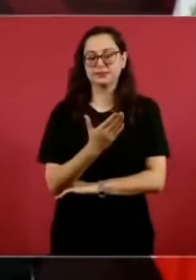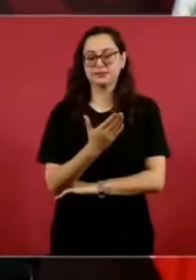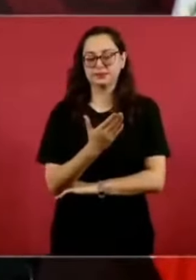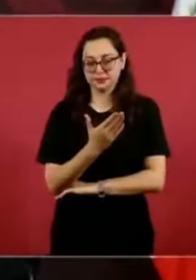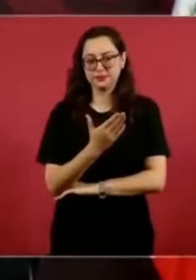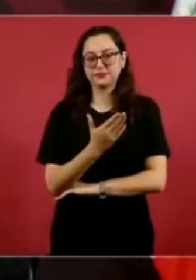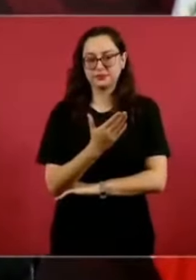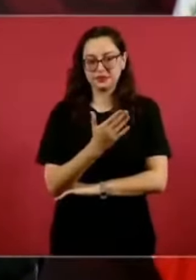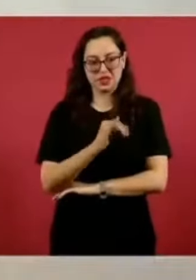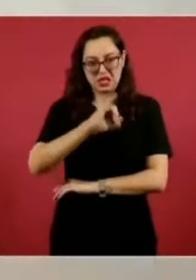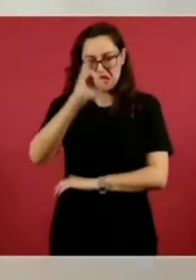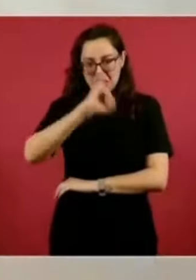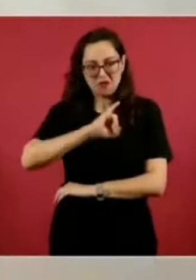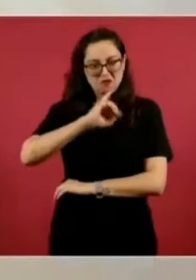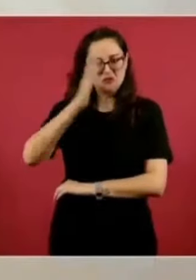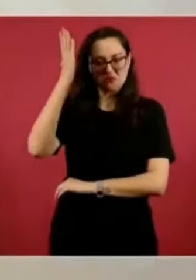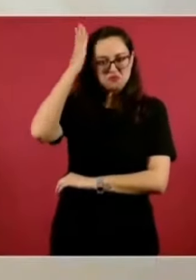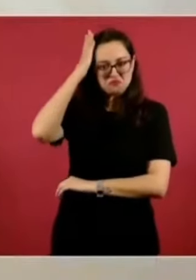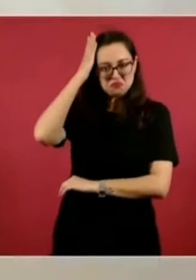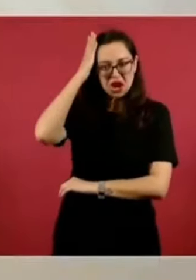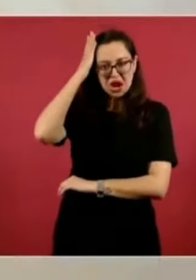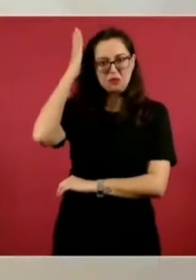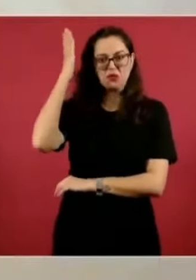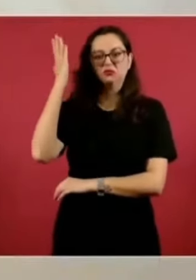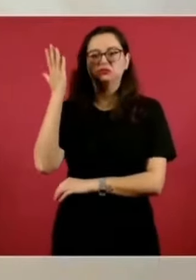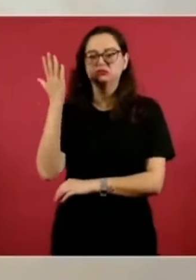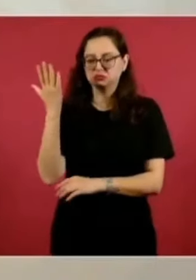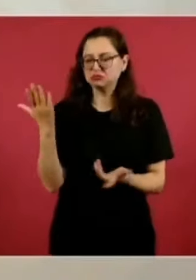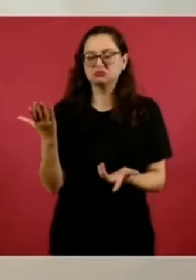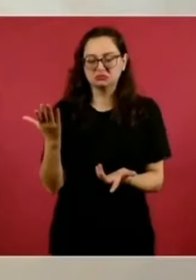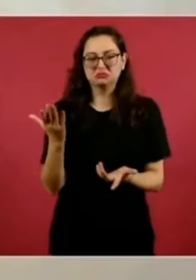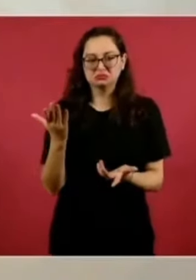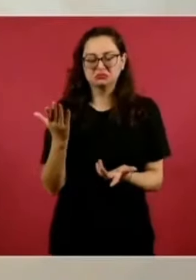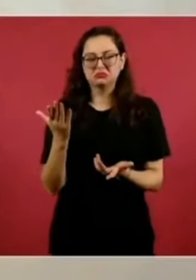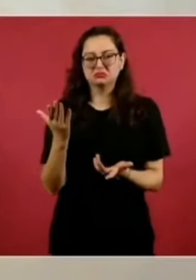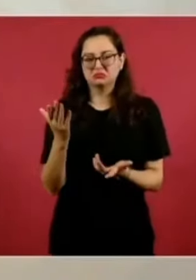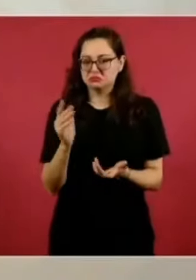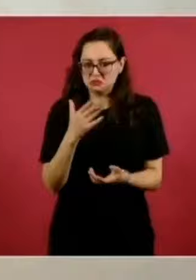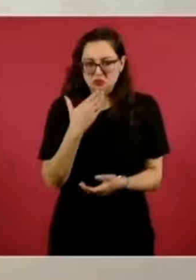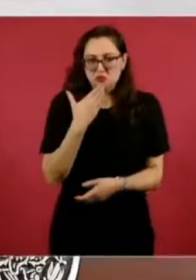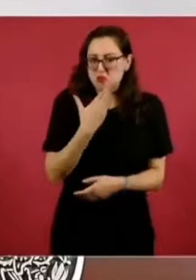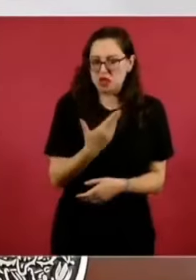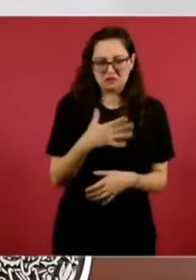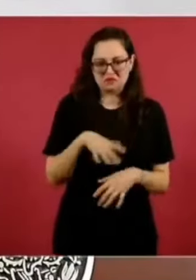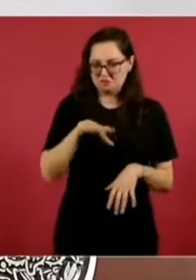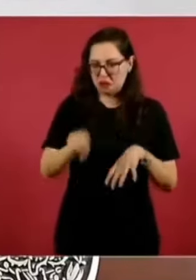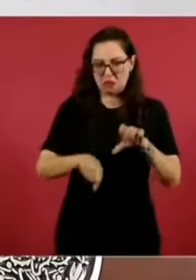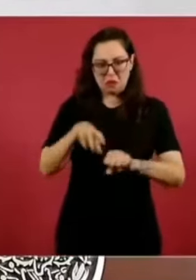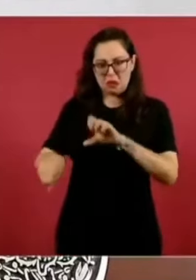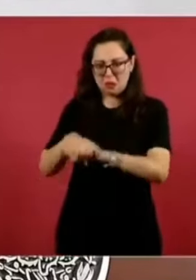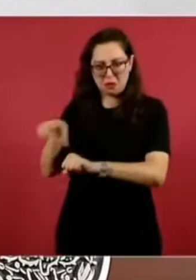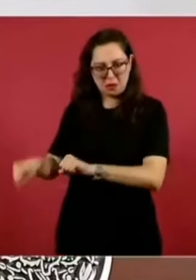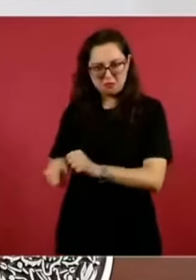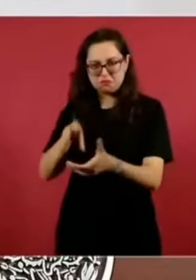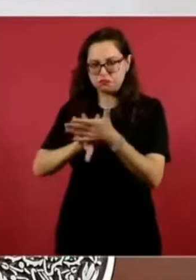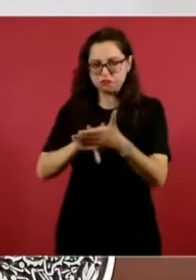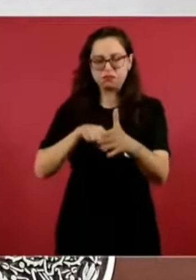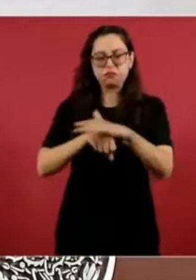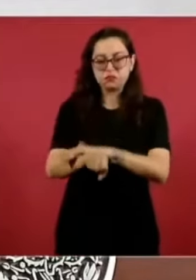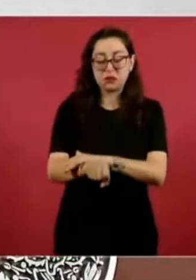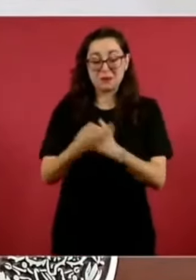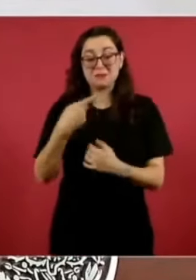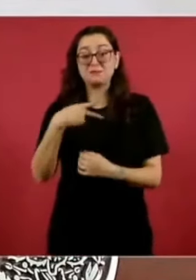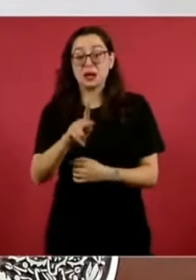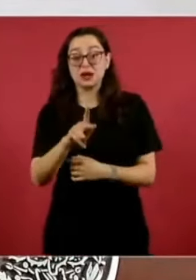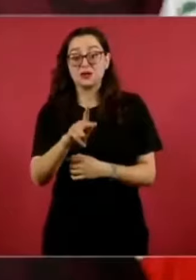jefes, capos de las bandas de narcotráfico, pero lo mejor es